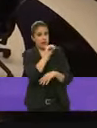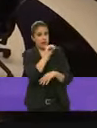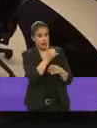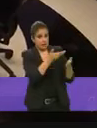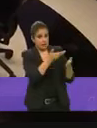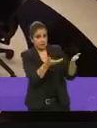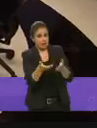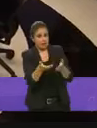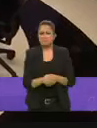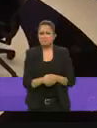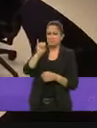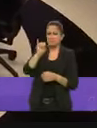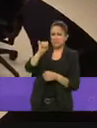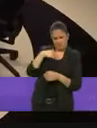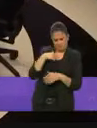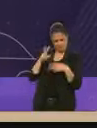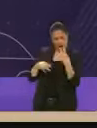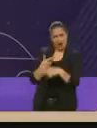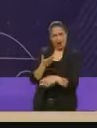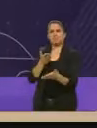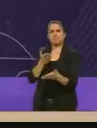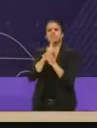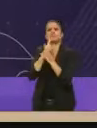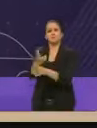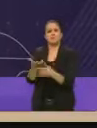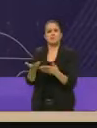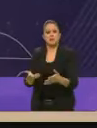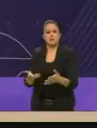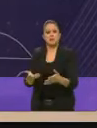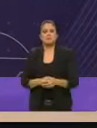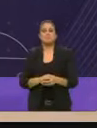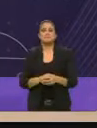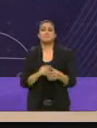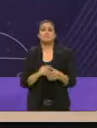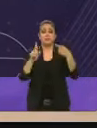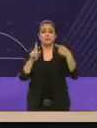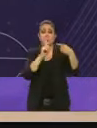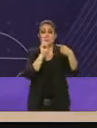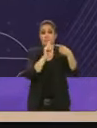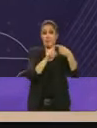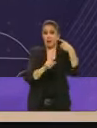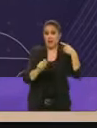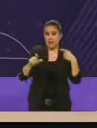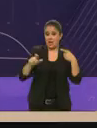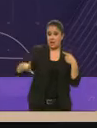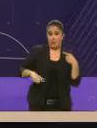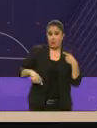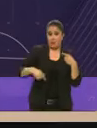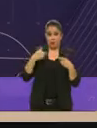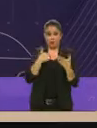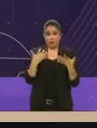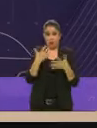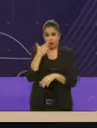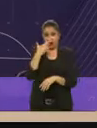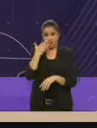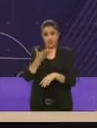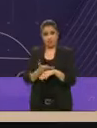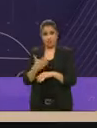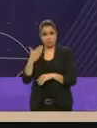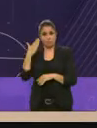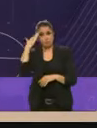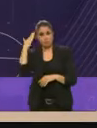vamos a entrarle. Ojo que estoy hablando de salud y no se ve en el tema de contaminación, niños, futuro,